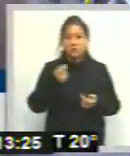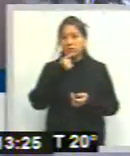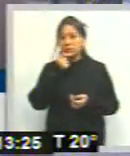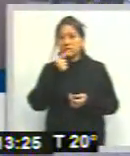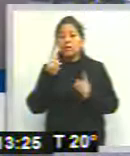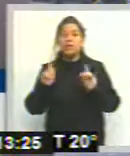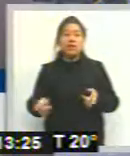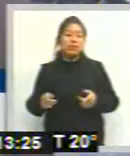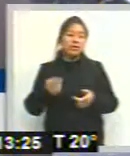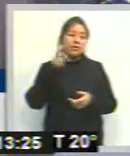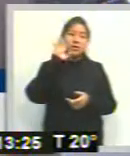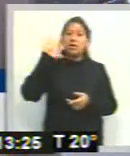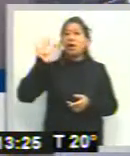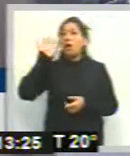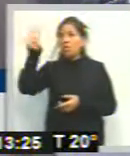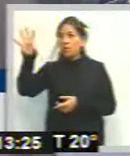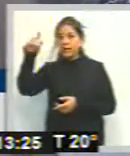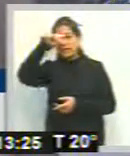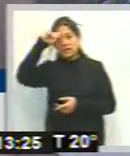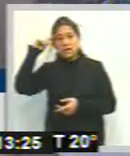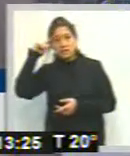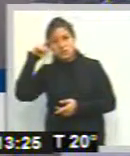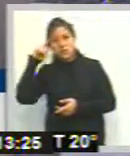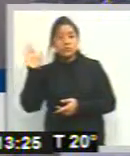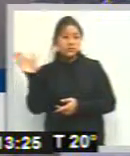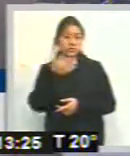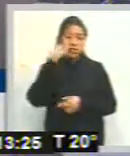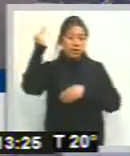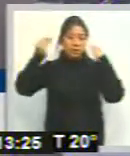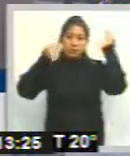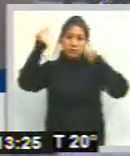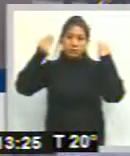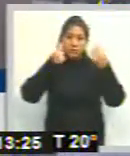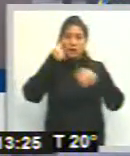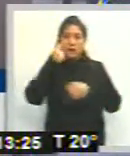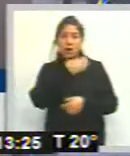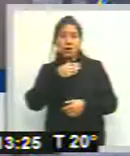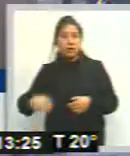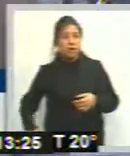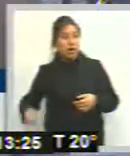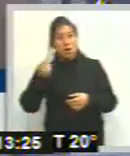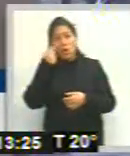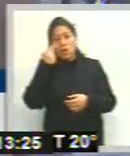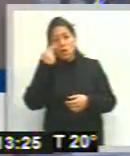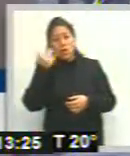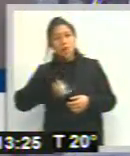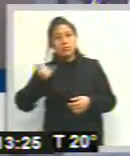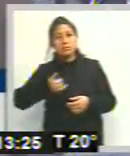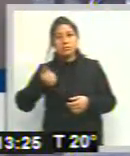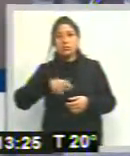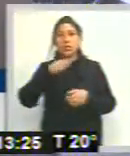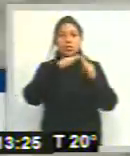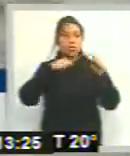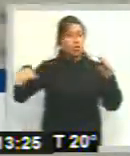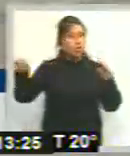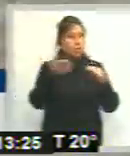fondos de nación, también en equipo. La preocupación de los concejales es esta, conocemos el barrio, conozco San Antonio, 13 de abril, Angelita, y todos los